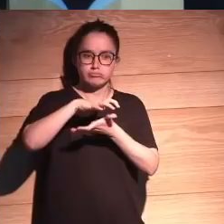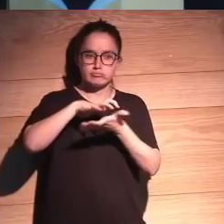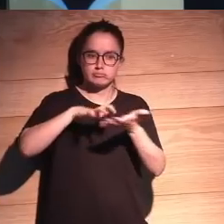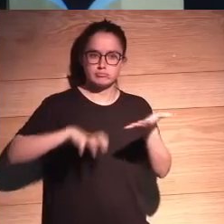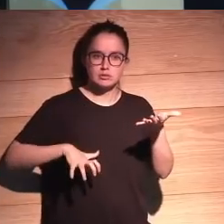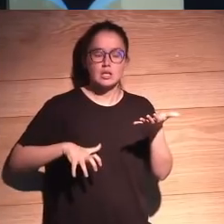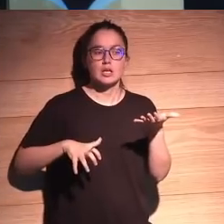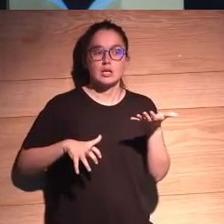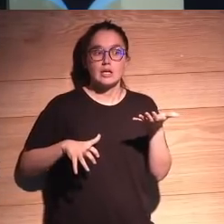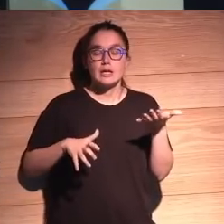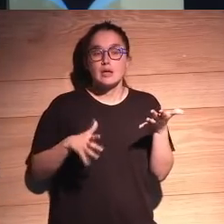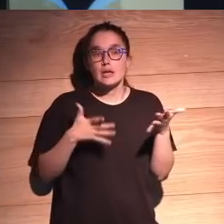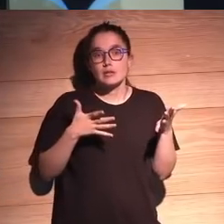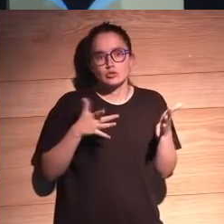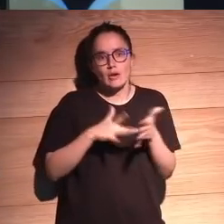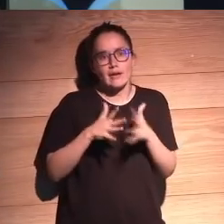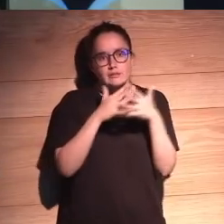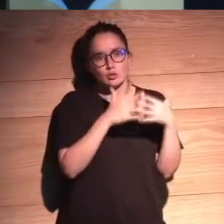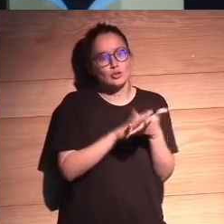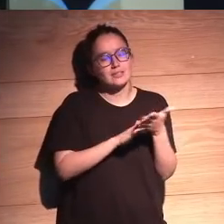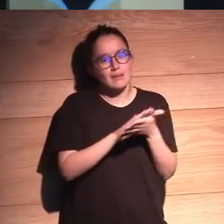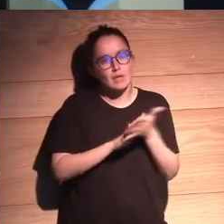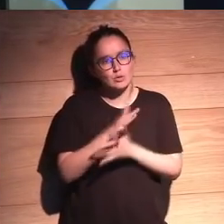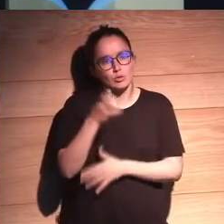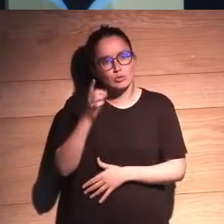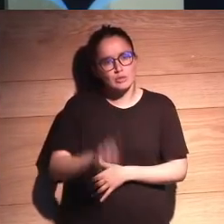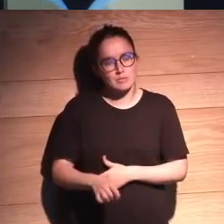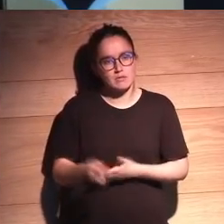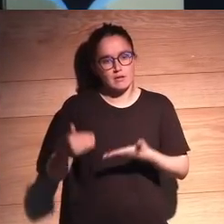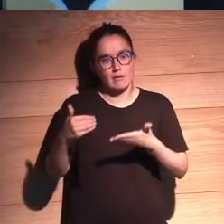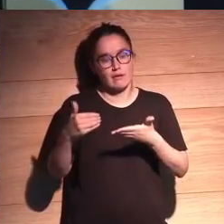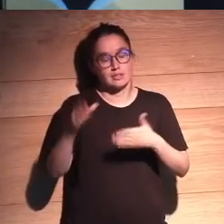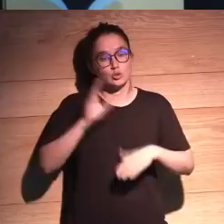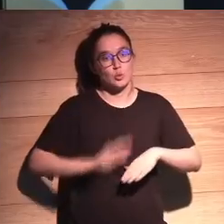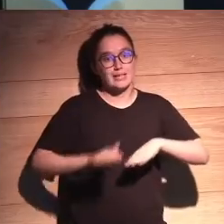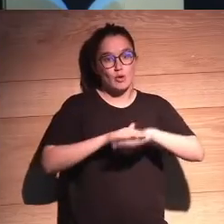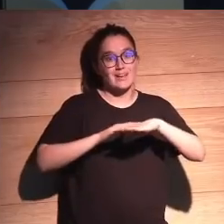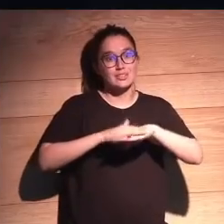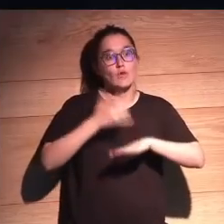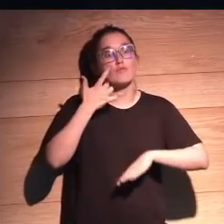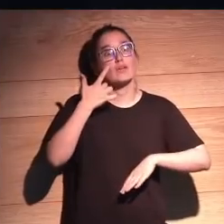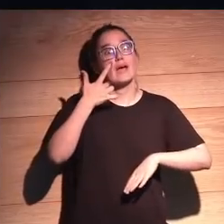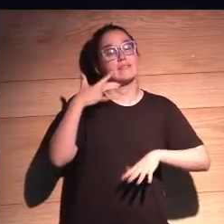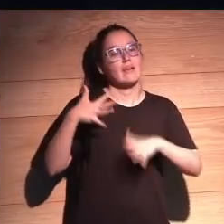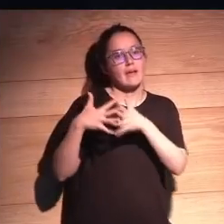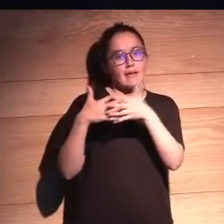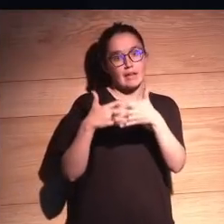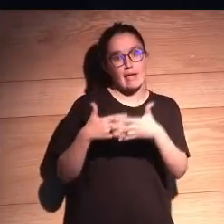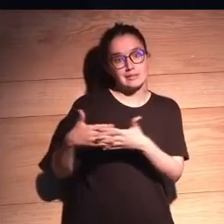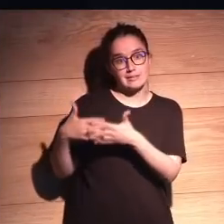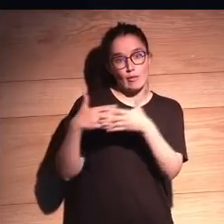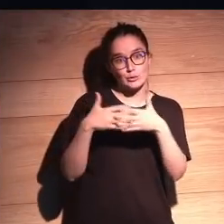a lo largo de estas líneas y que incluso en Estados Unidos se está hablando de esa renta básica fíjate que cosa Estados Unidos